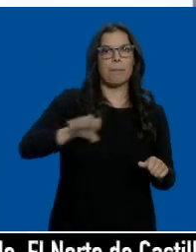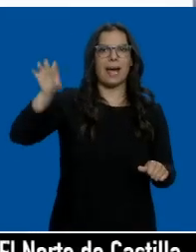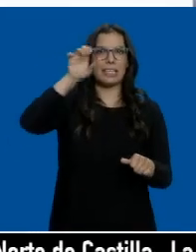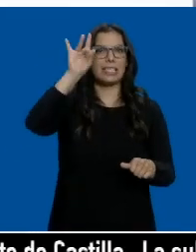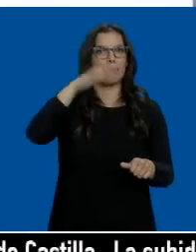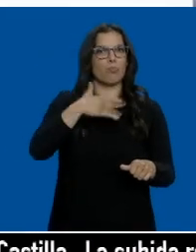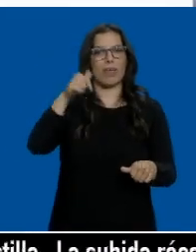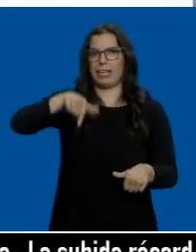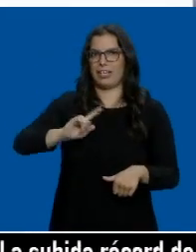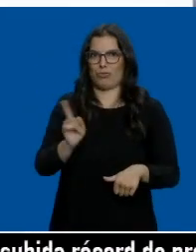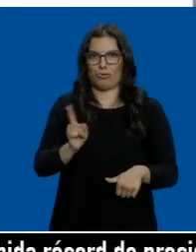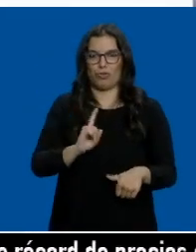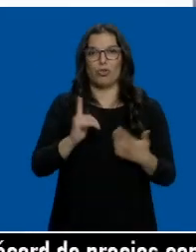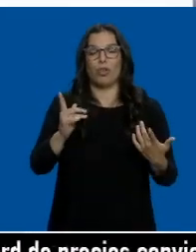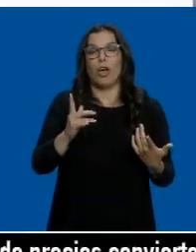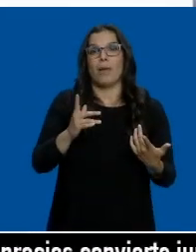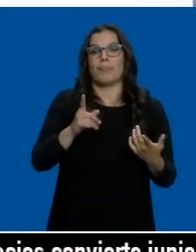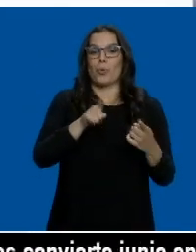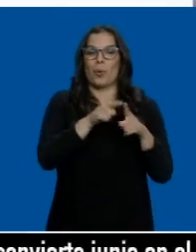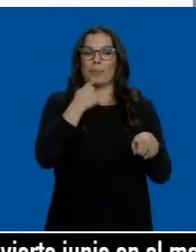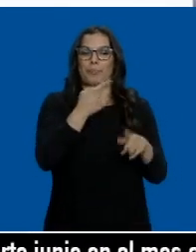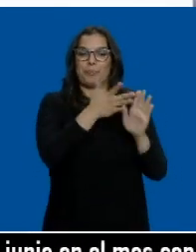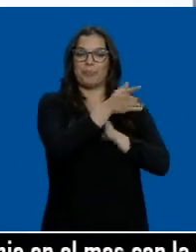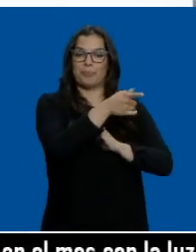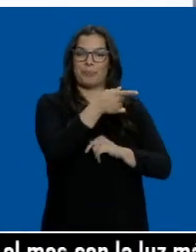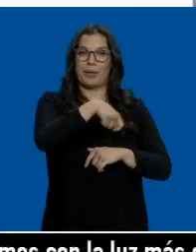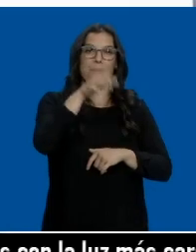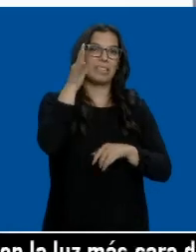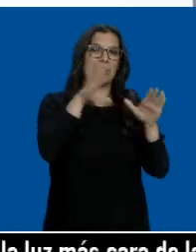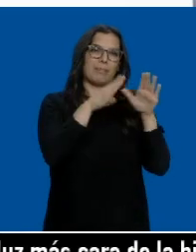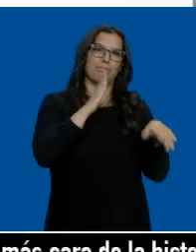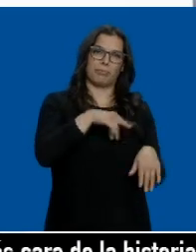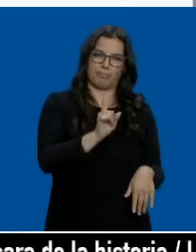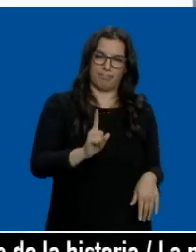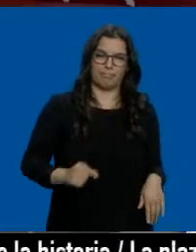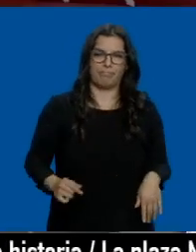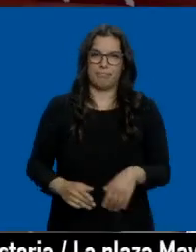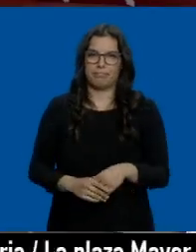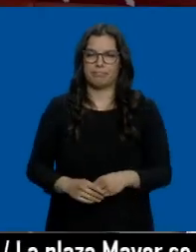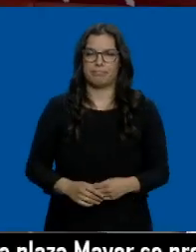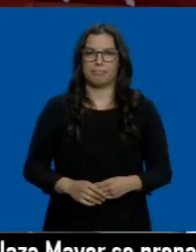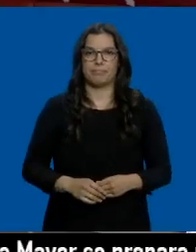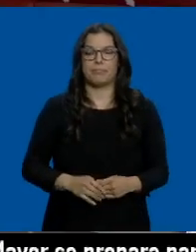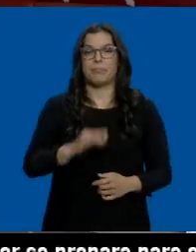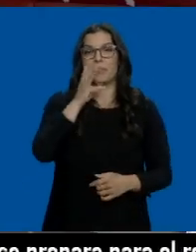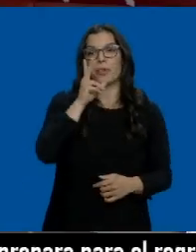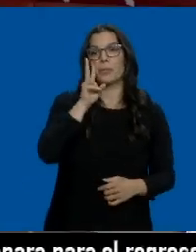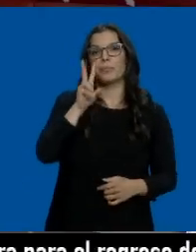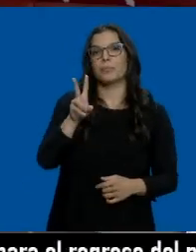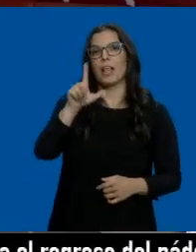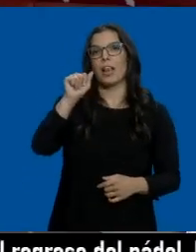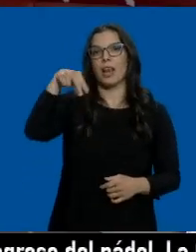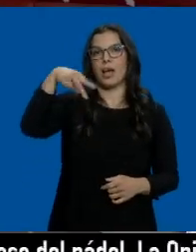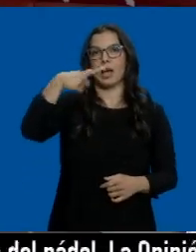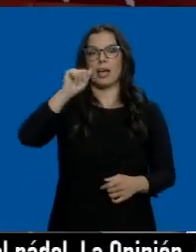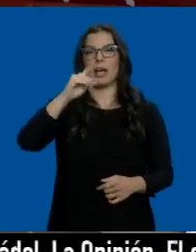quizá el adjetivo no fue el más afortunado, el que se empleó en ese momento. Nos vamos ahora hasta Langa